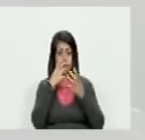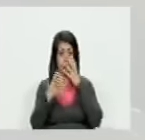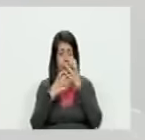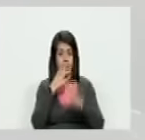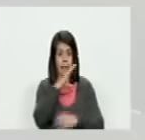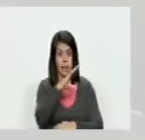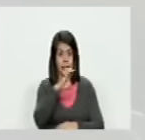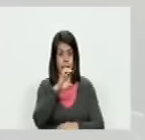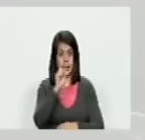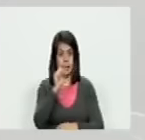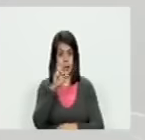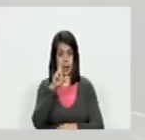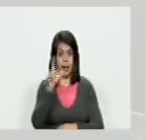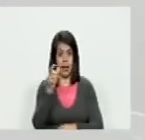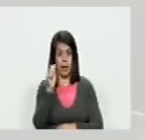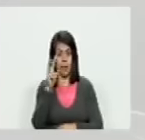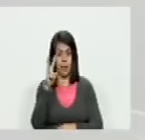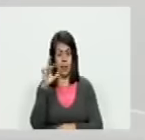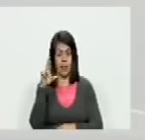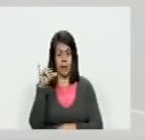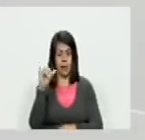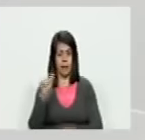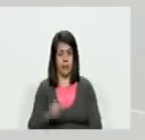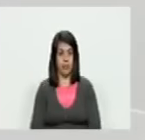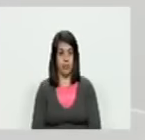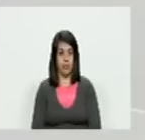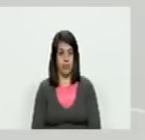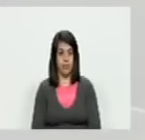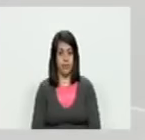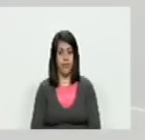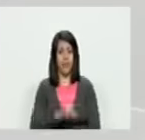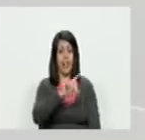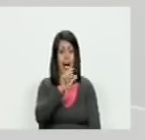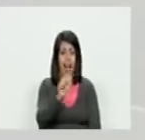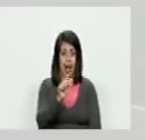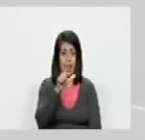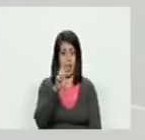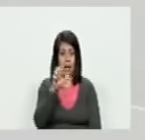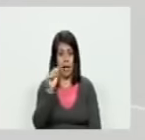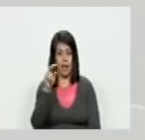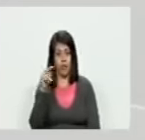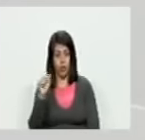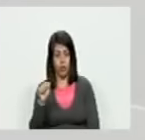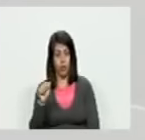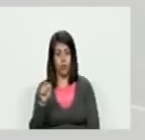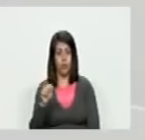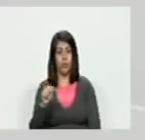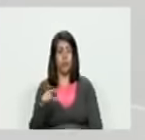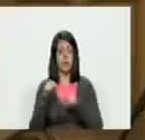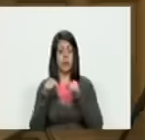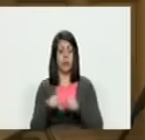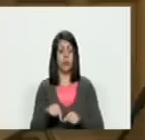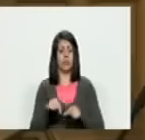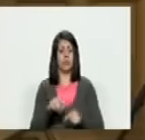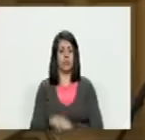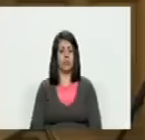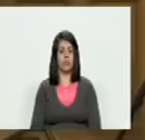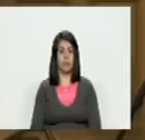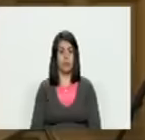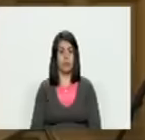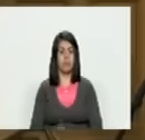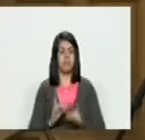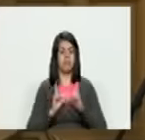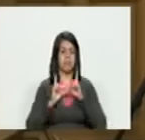Gaviria y Eduardo Caliano desde desde sus dos metros de